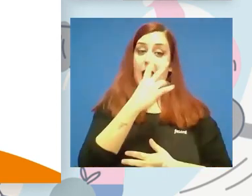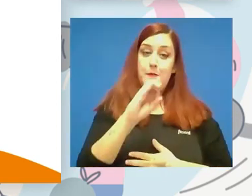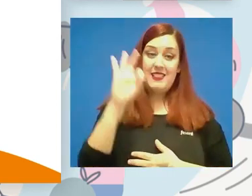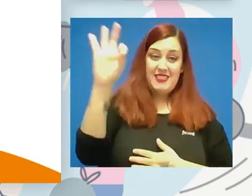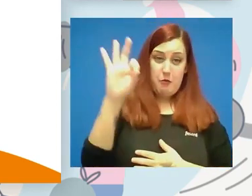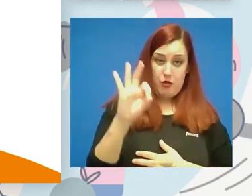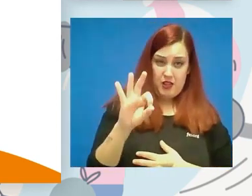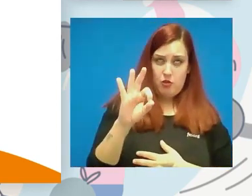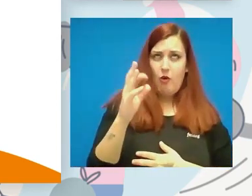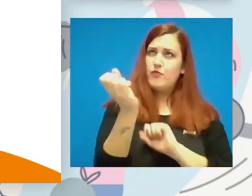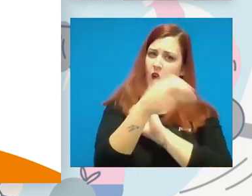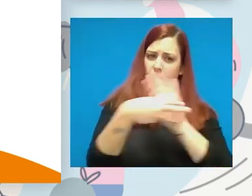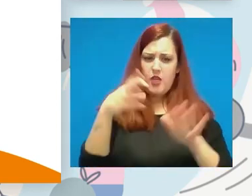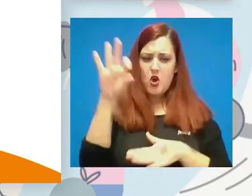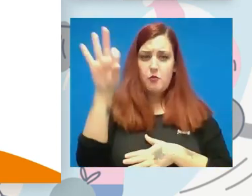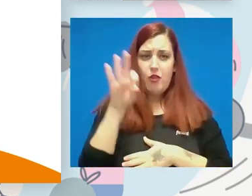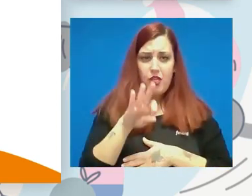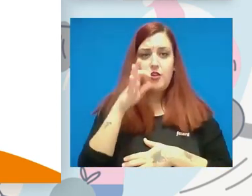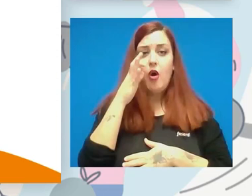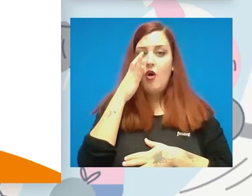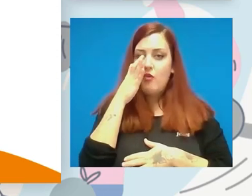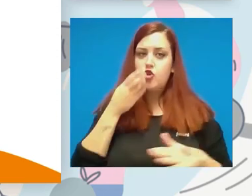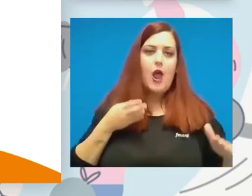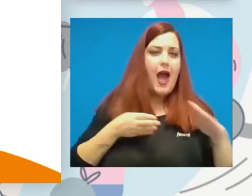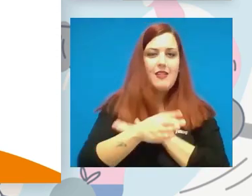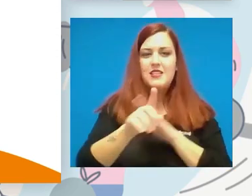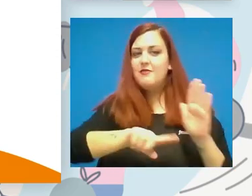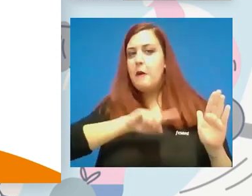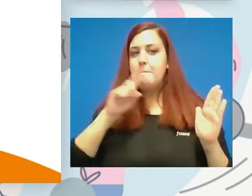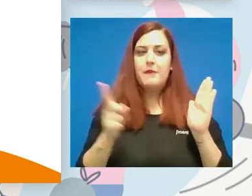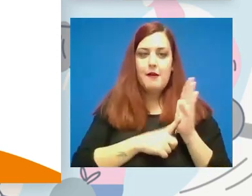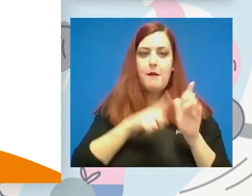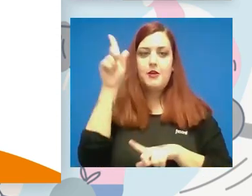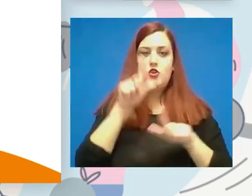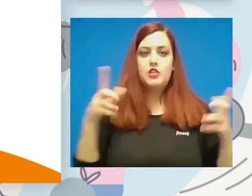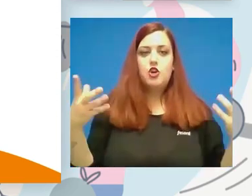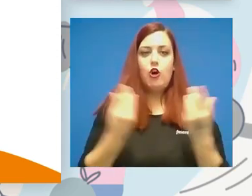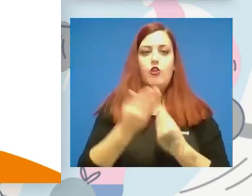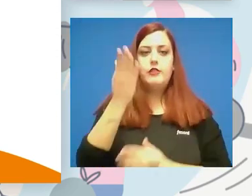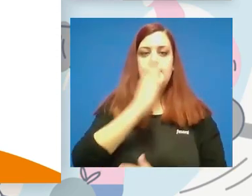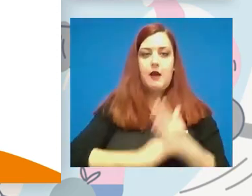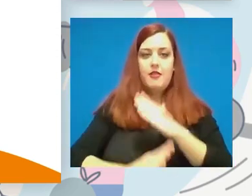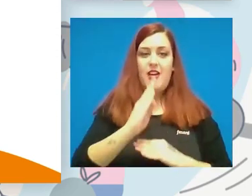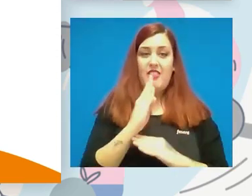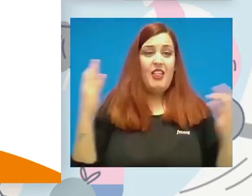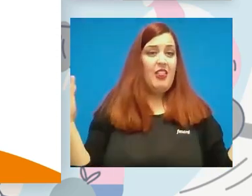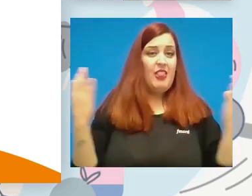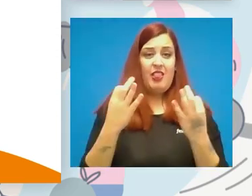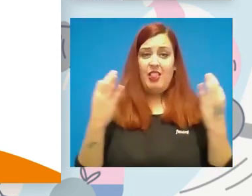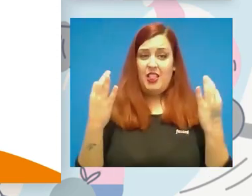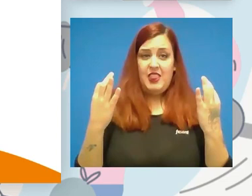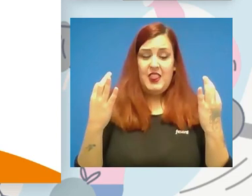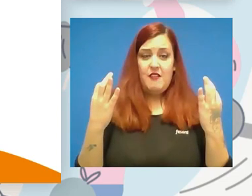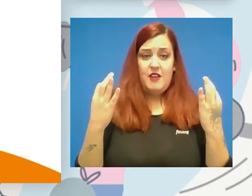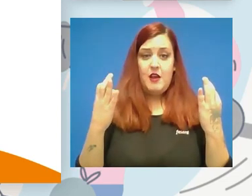el 18%, son plenamente accesibles para las personas con discapacidad y lo tienen que ser no solamente para